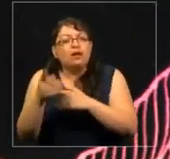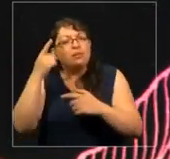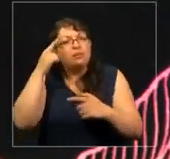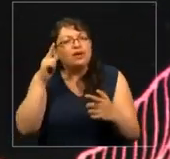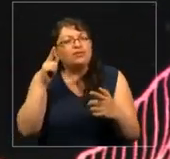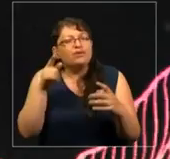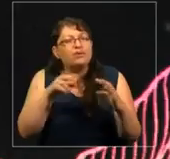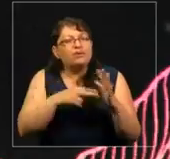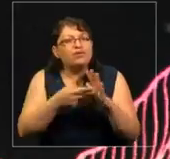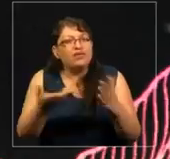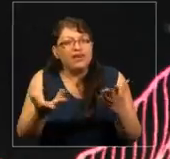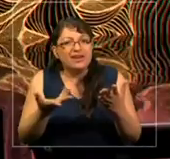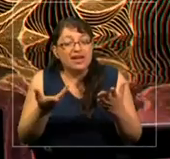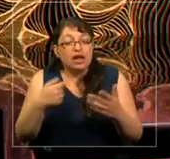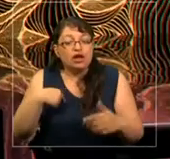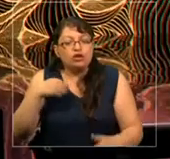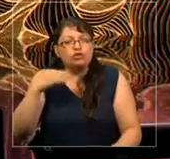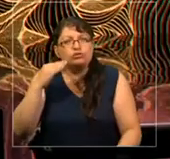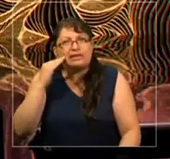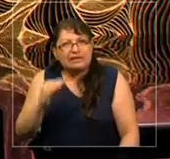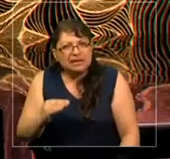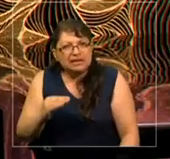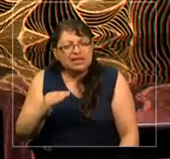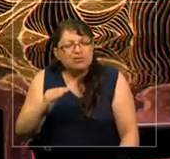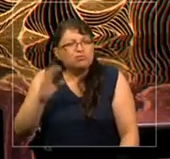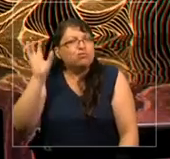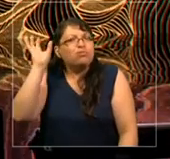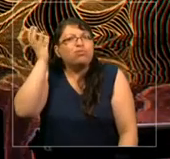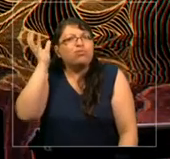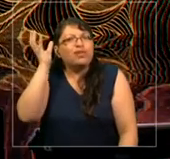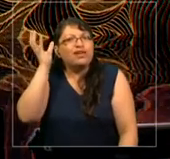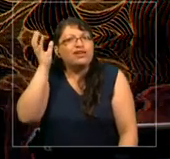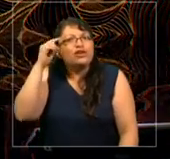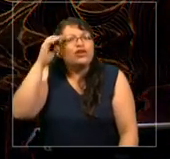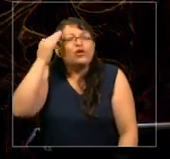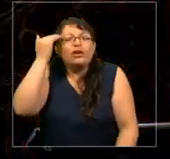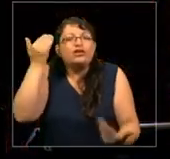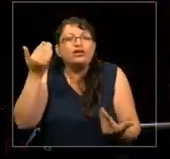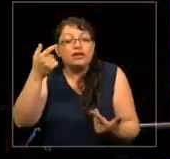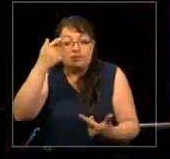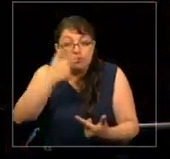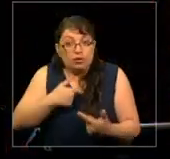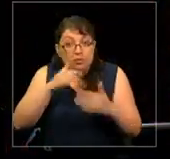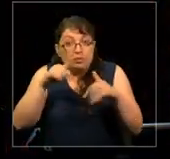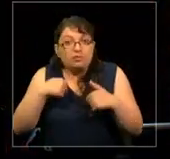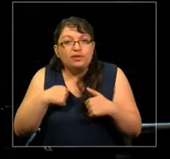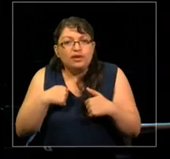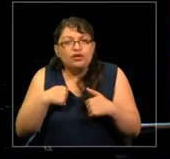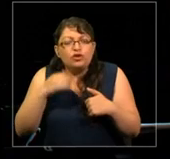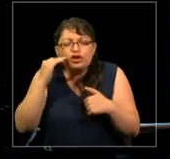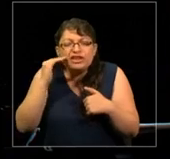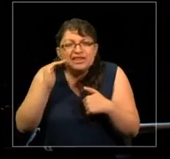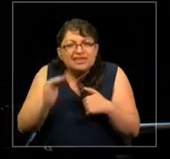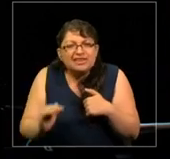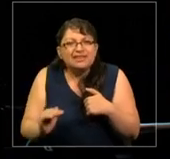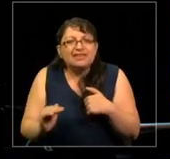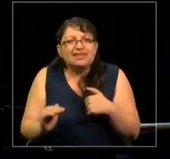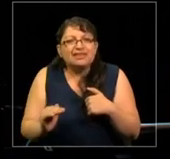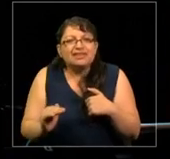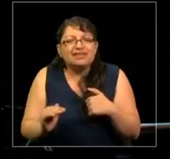intencionadas era que yo conscientemente no sabía activamente que las personas como yo, pequeñas niñas,